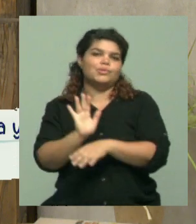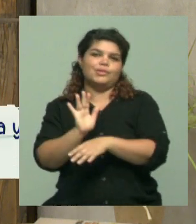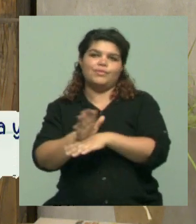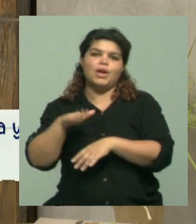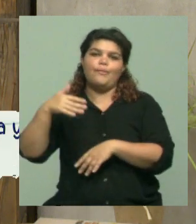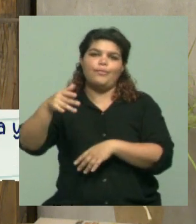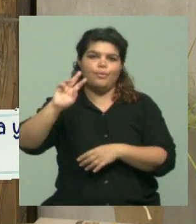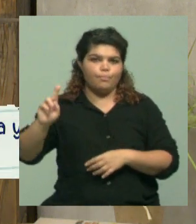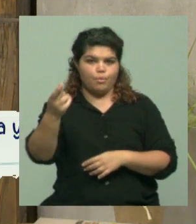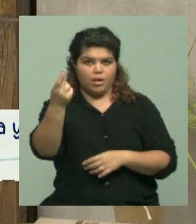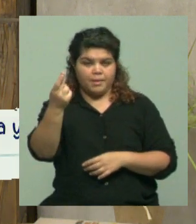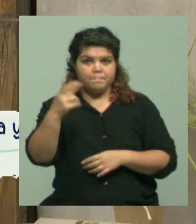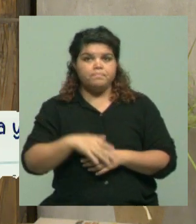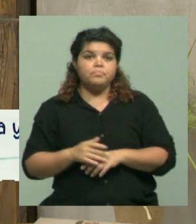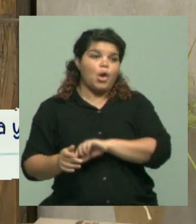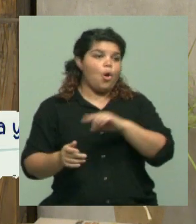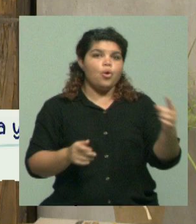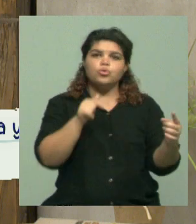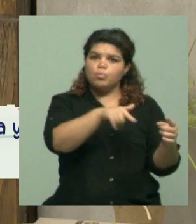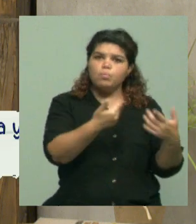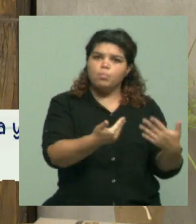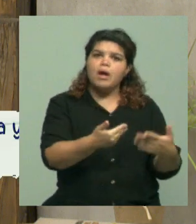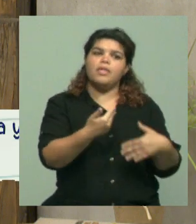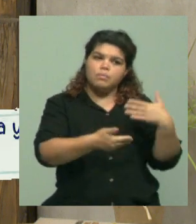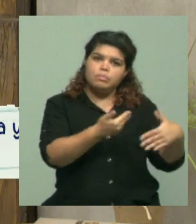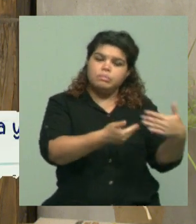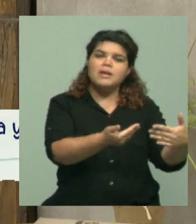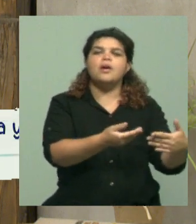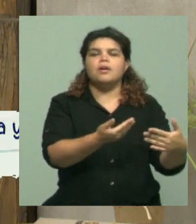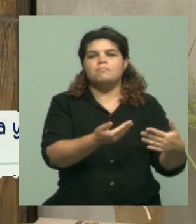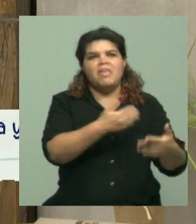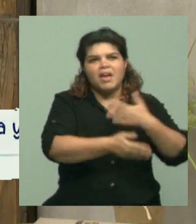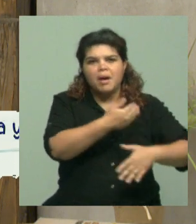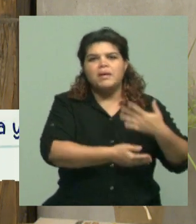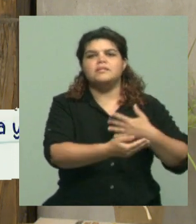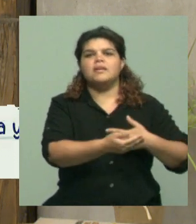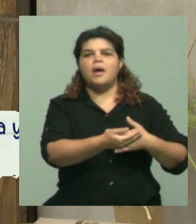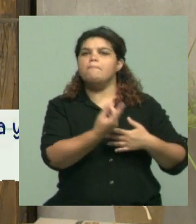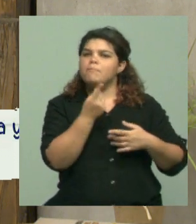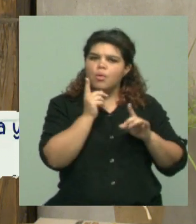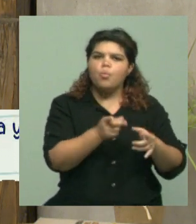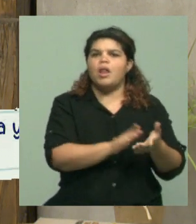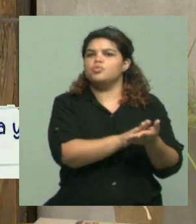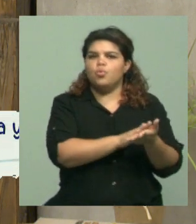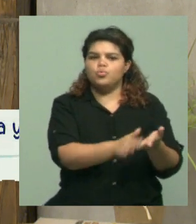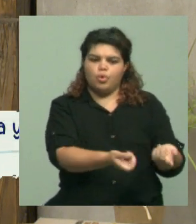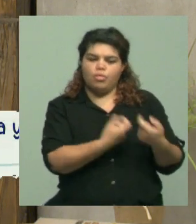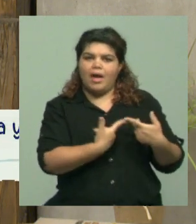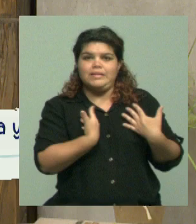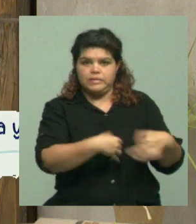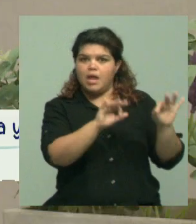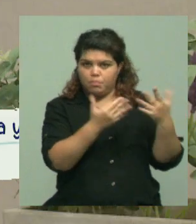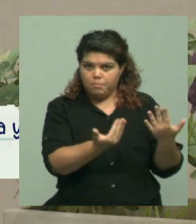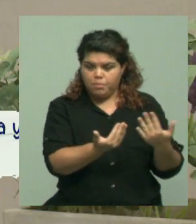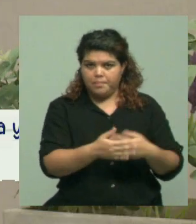En cambio, la otra tiene elevados índices de morboilidad, que bueno, discapacitante y distinto estimatismo para los pacientes afectados, ¿no? Es